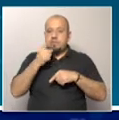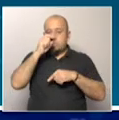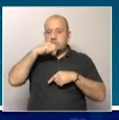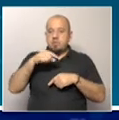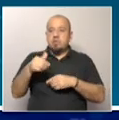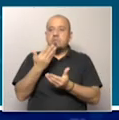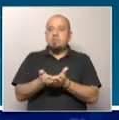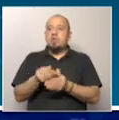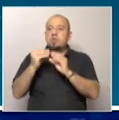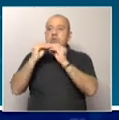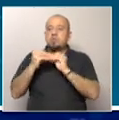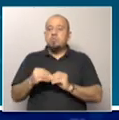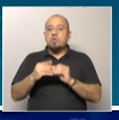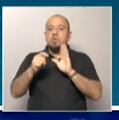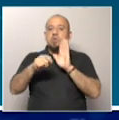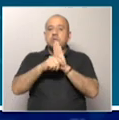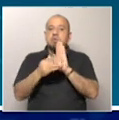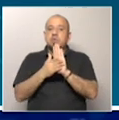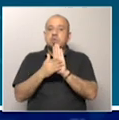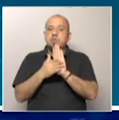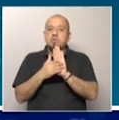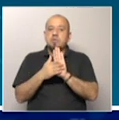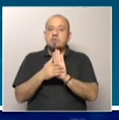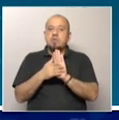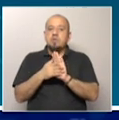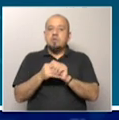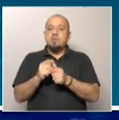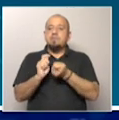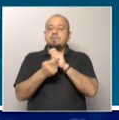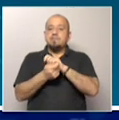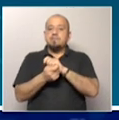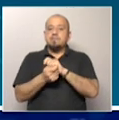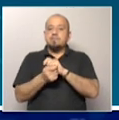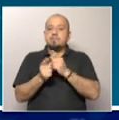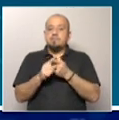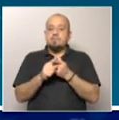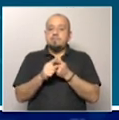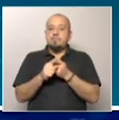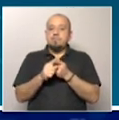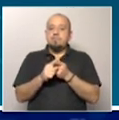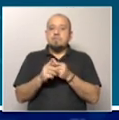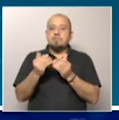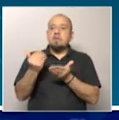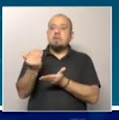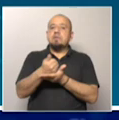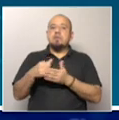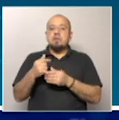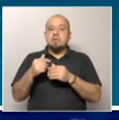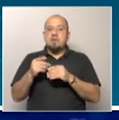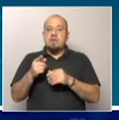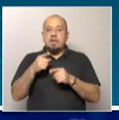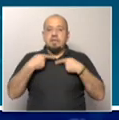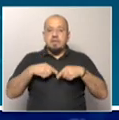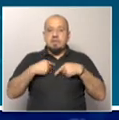propone el presupuesto es modificar, es cambiar, quitar a los representantes de la